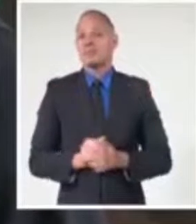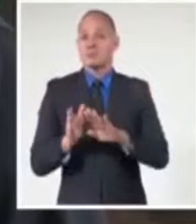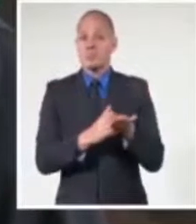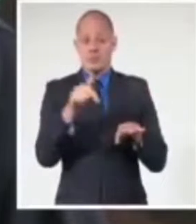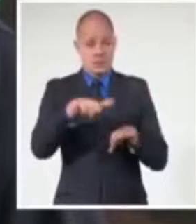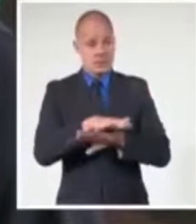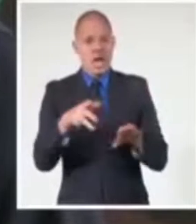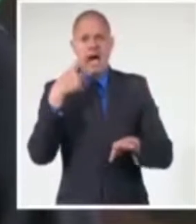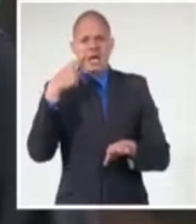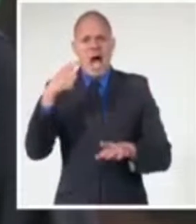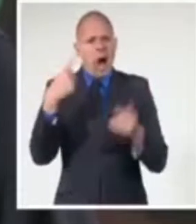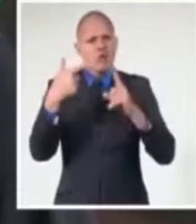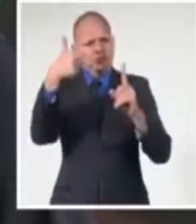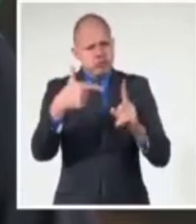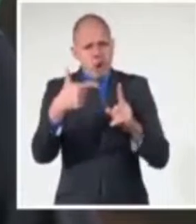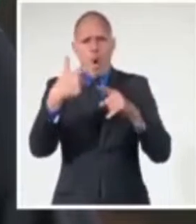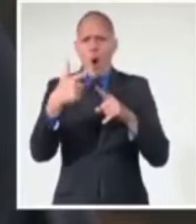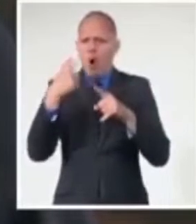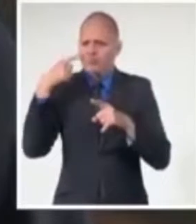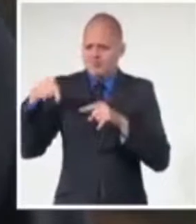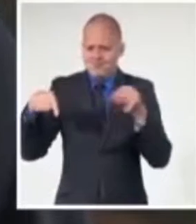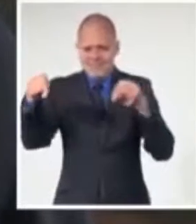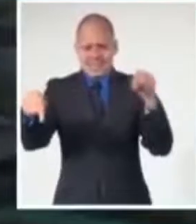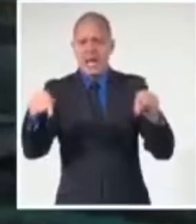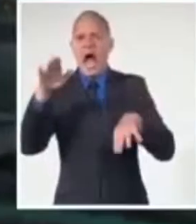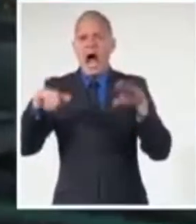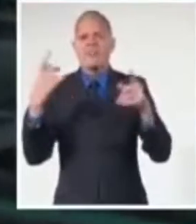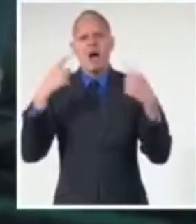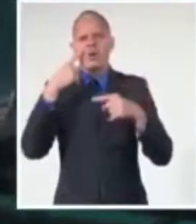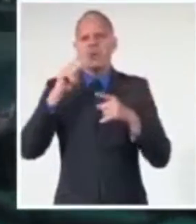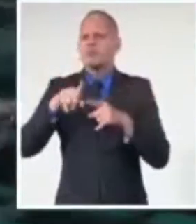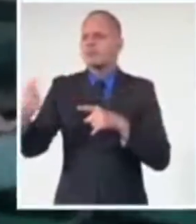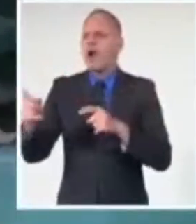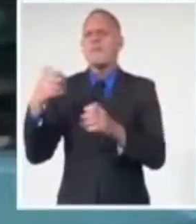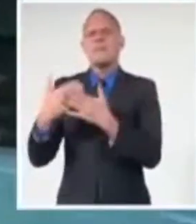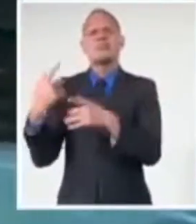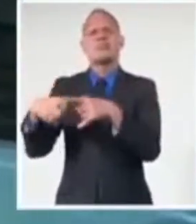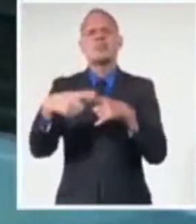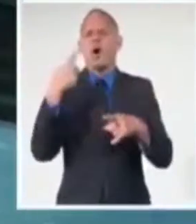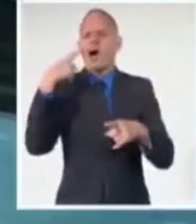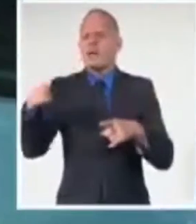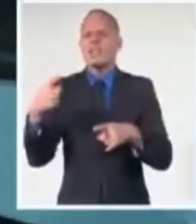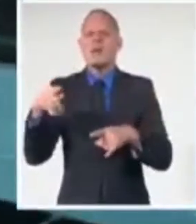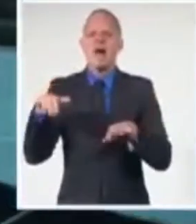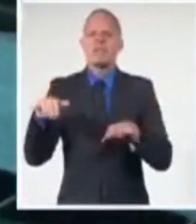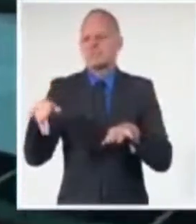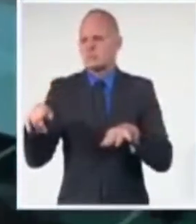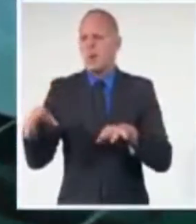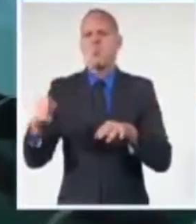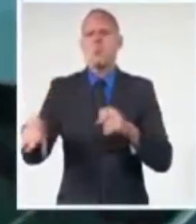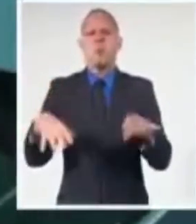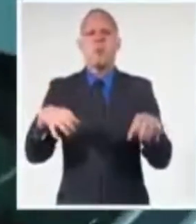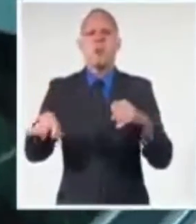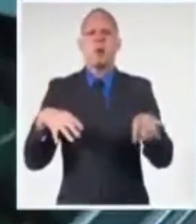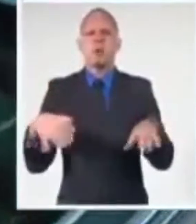máquinas, muchas materias primas que muchas veces se botan, que muchas veces no se les encuentra solución, pero desde la